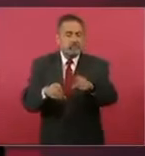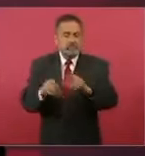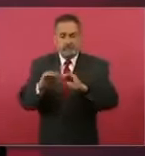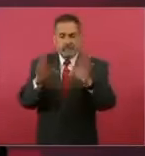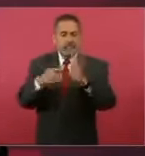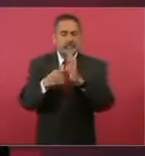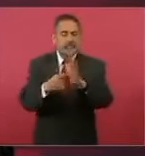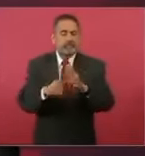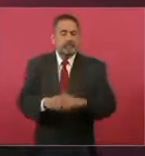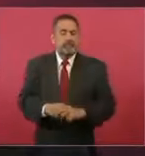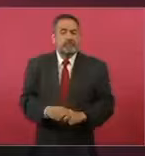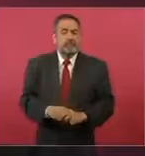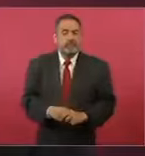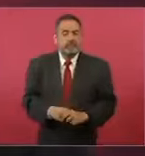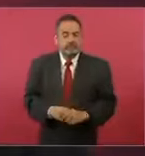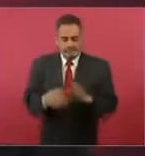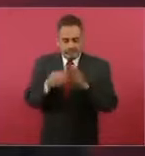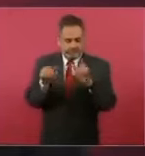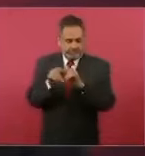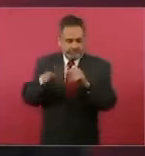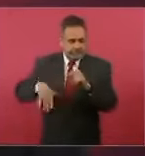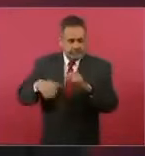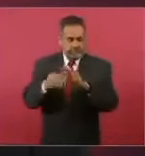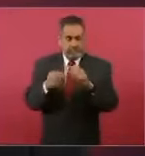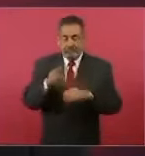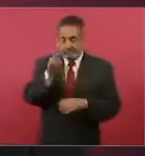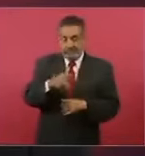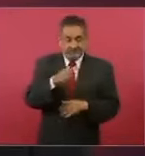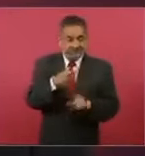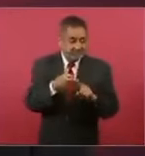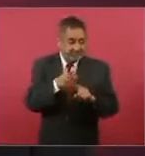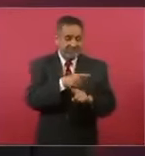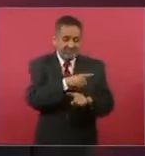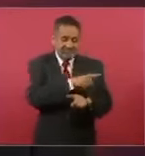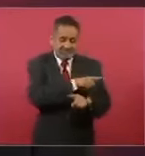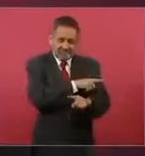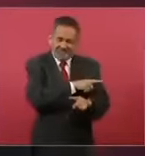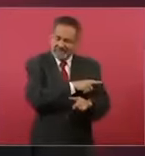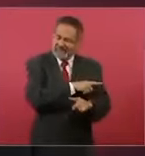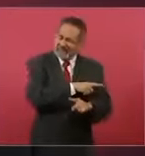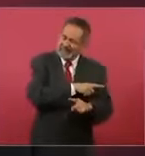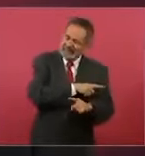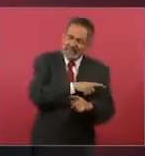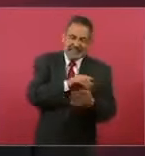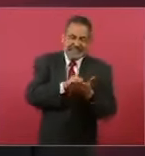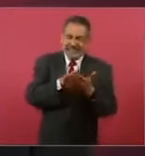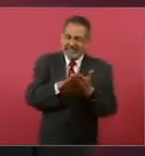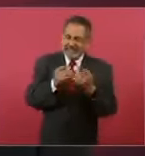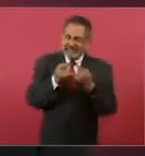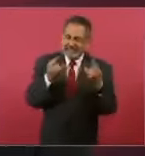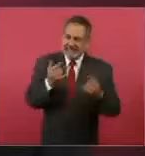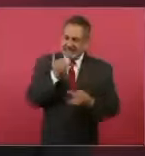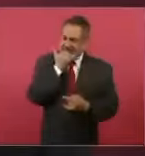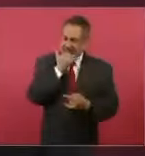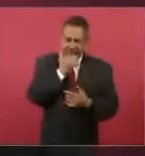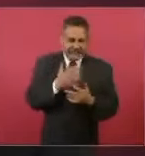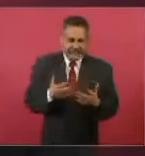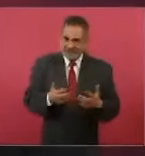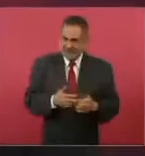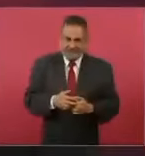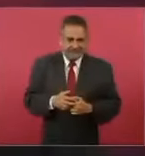reseñando, tiene esos antecedentes. No sabemos